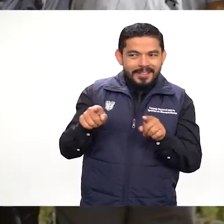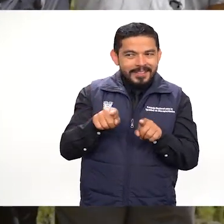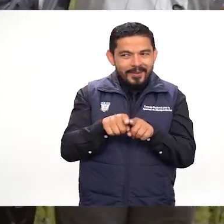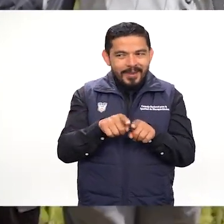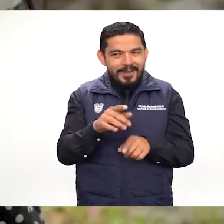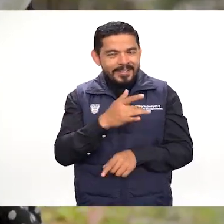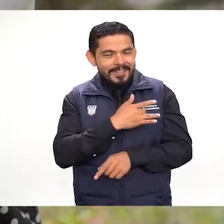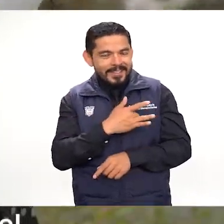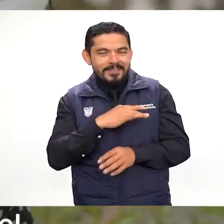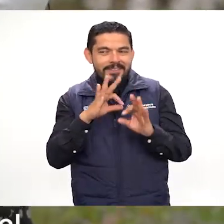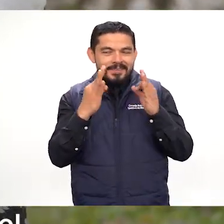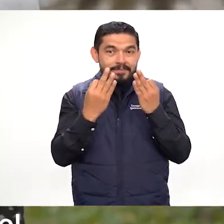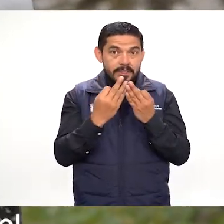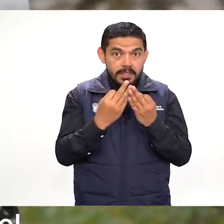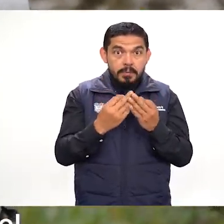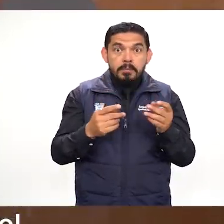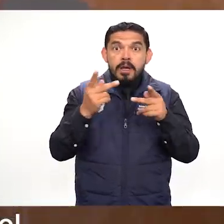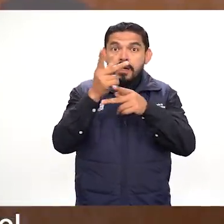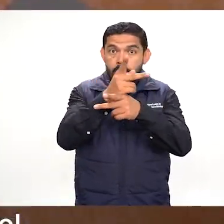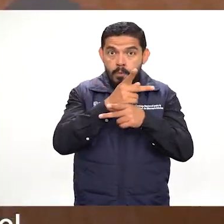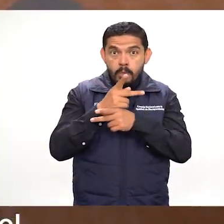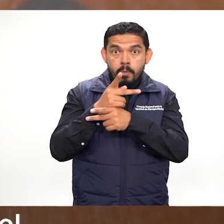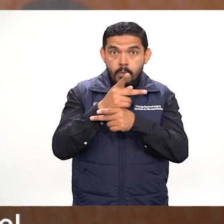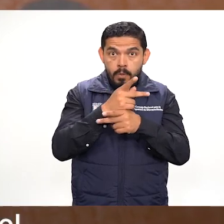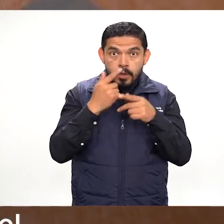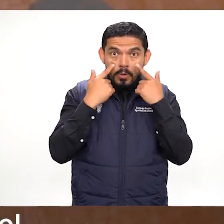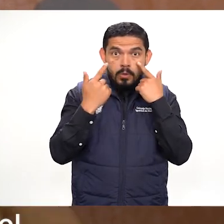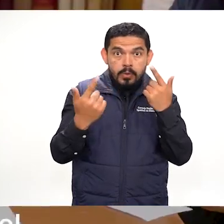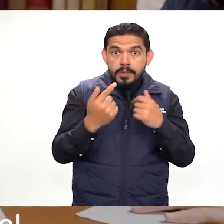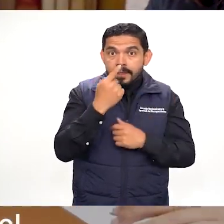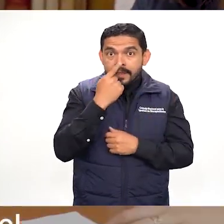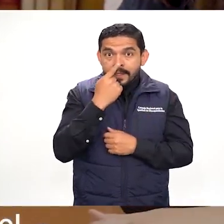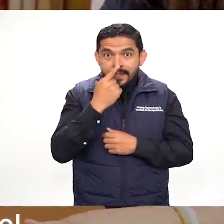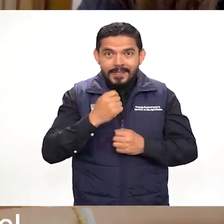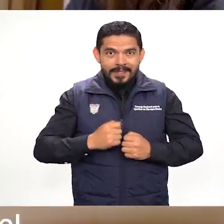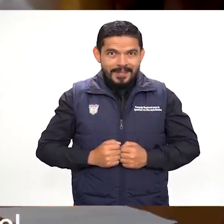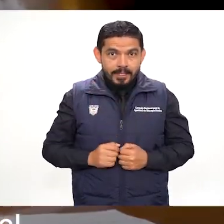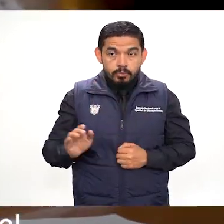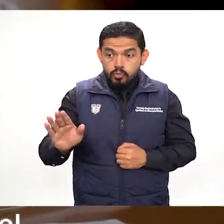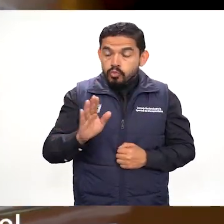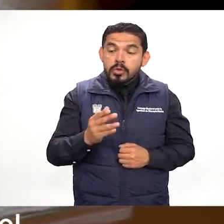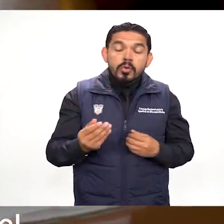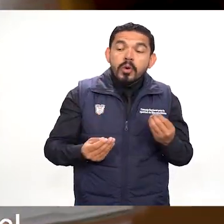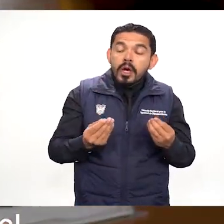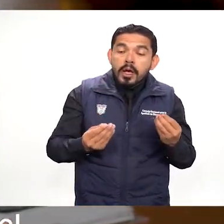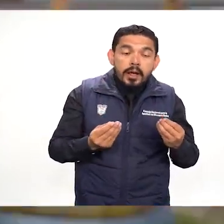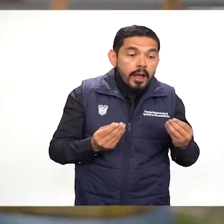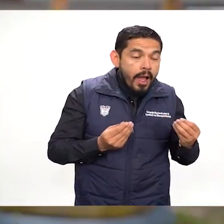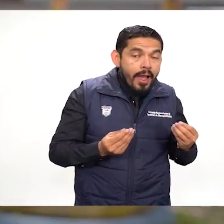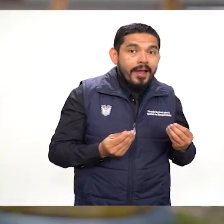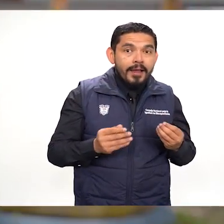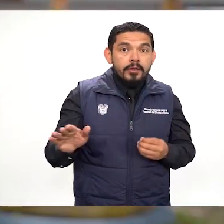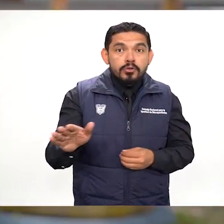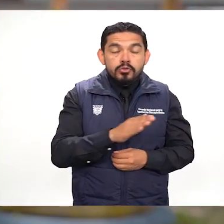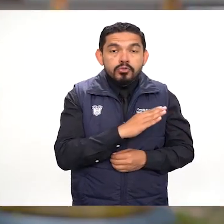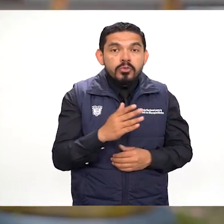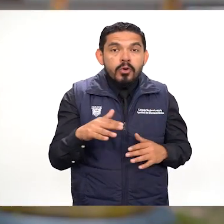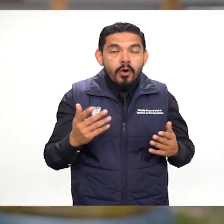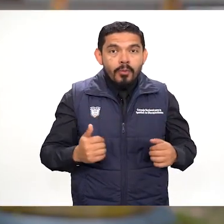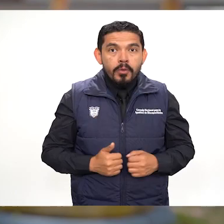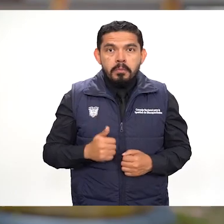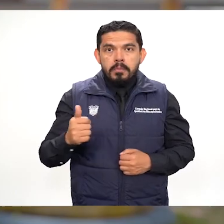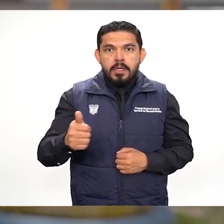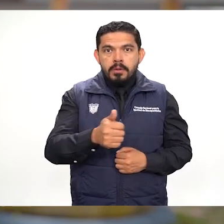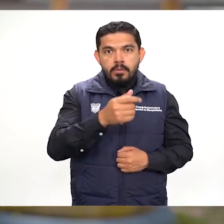como en una familia. No perdemos de vista el cuidado del interés innato de cada estudiante. Comúnmente trabajan